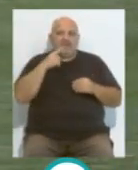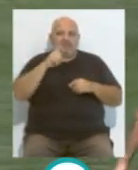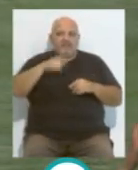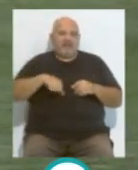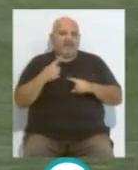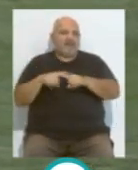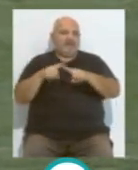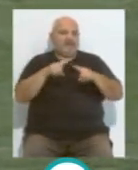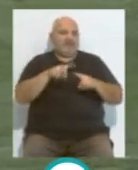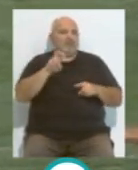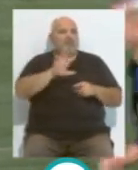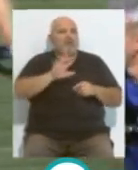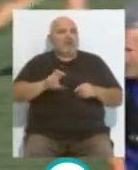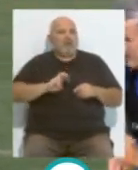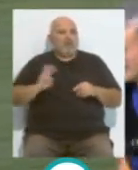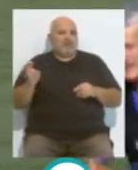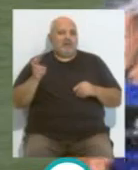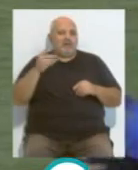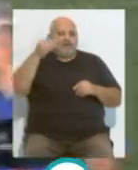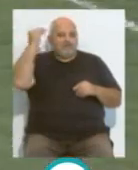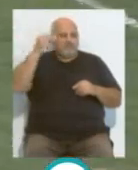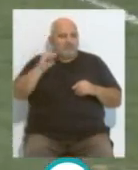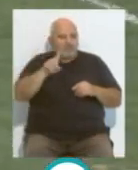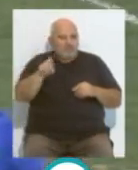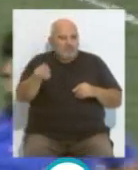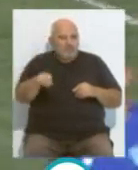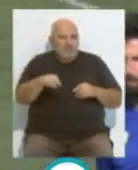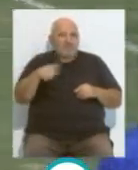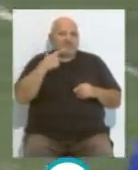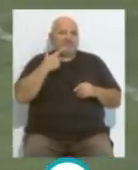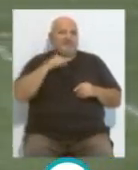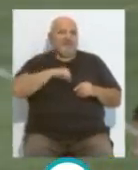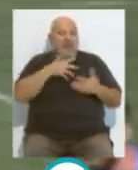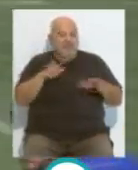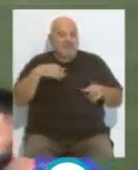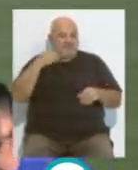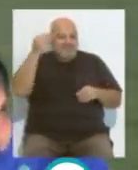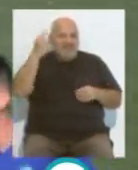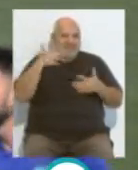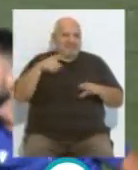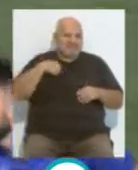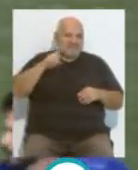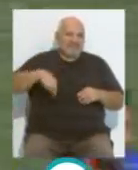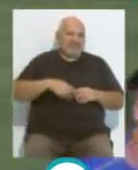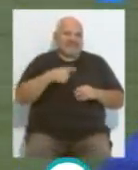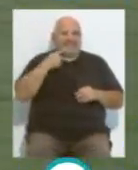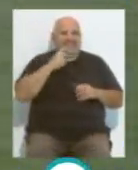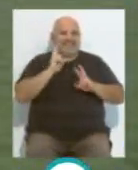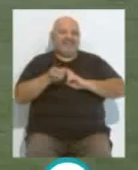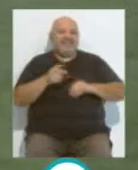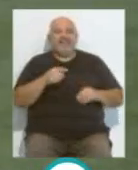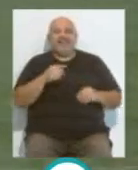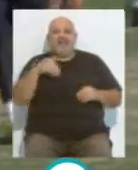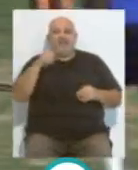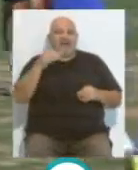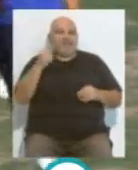que está un nuevo... ¿No se te ha dado por teñir este pelo de rubio? Lo mismo me lo teñó, Hugo, no sé. Ahí vemos también a Fili